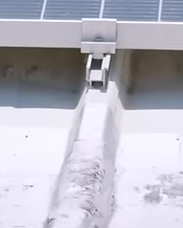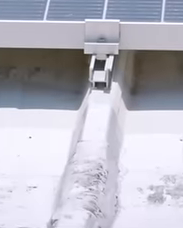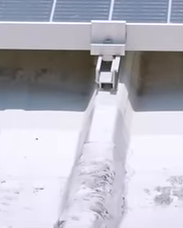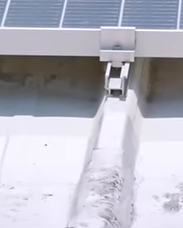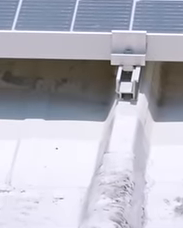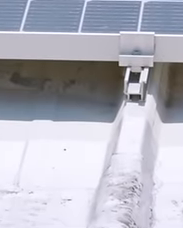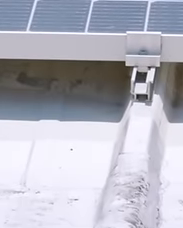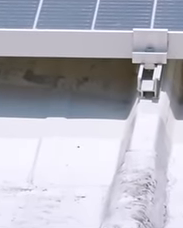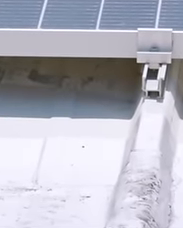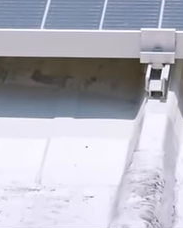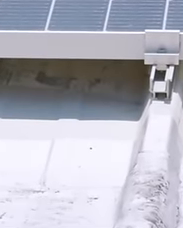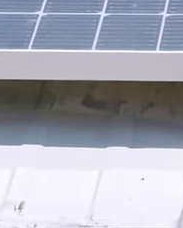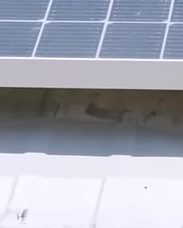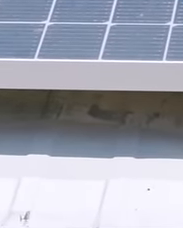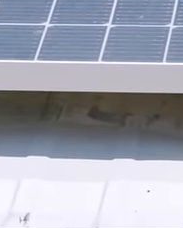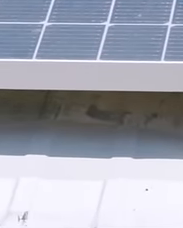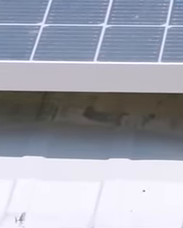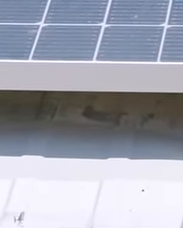limpias.